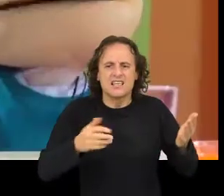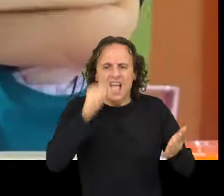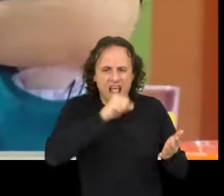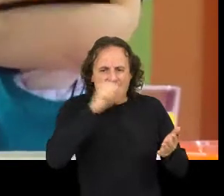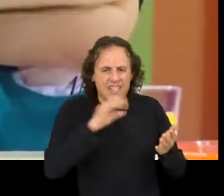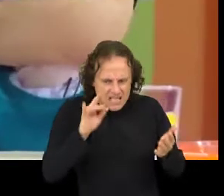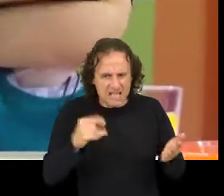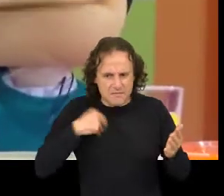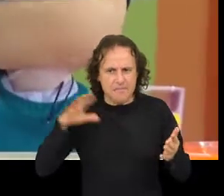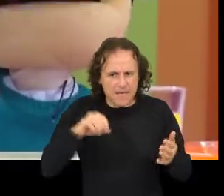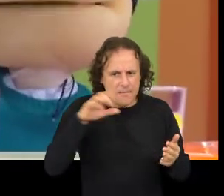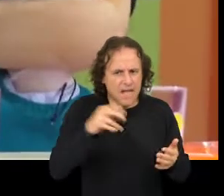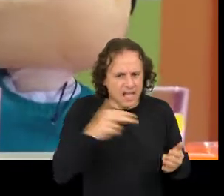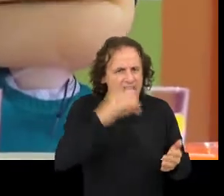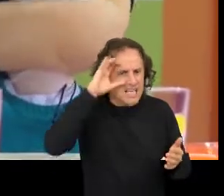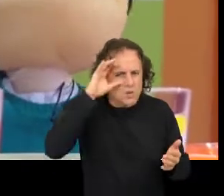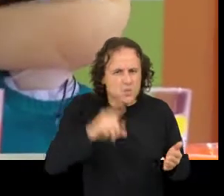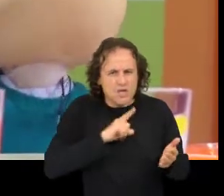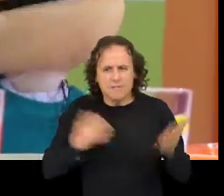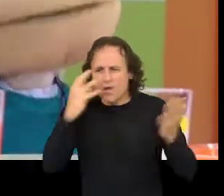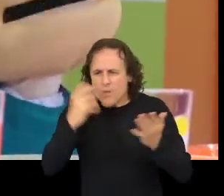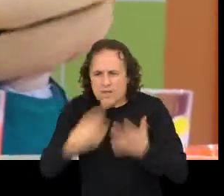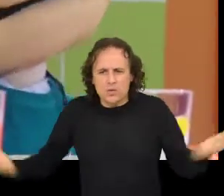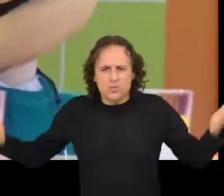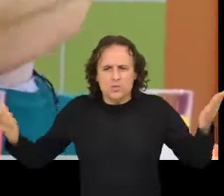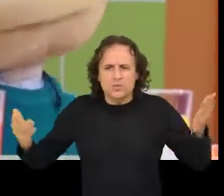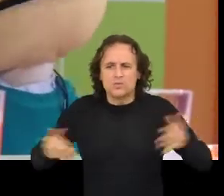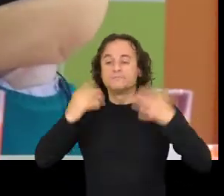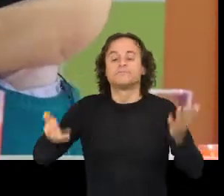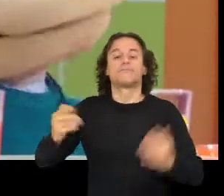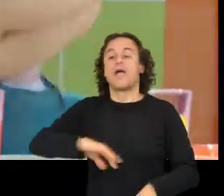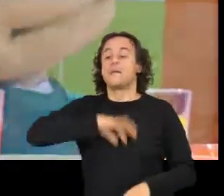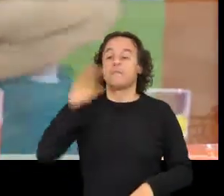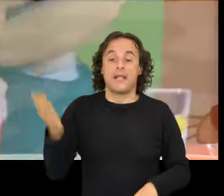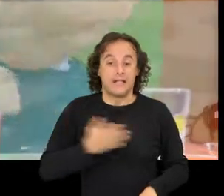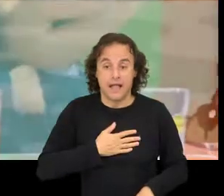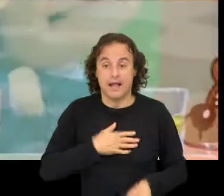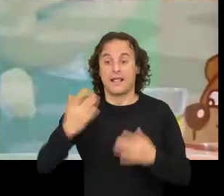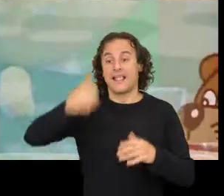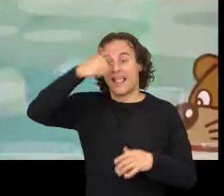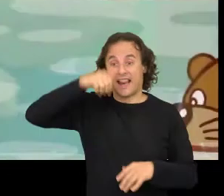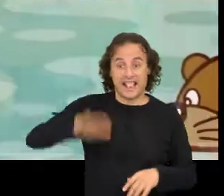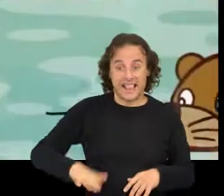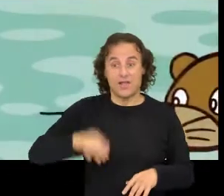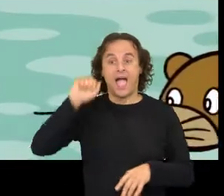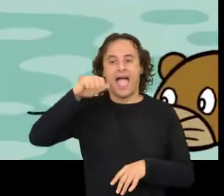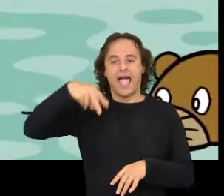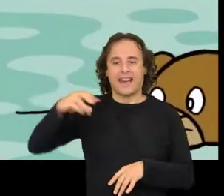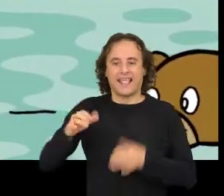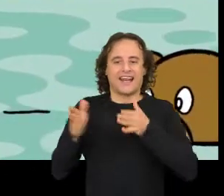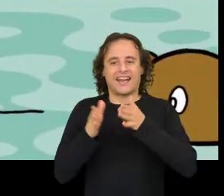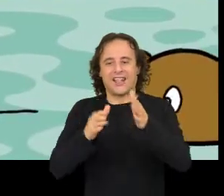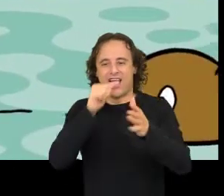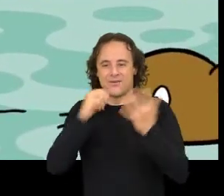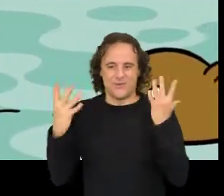Canto olle pica pica pececito Pero esqueitade o conto Ao día seguinte O neno éan